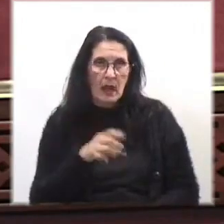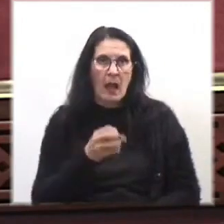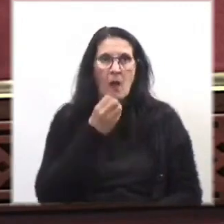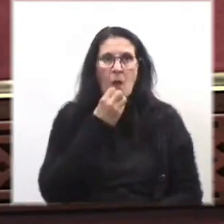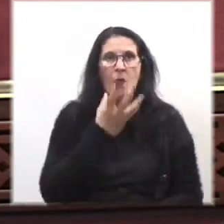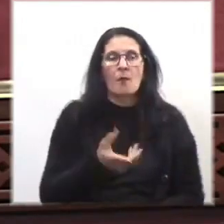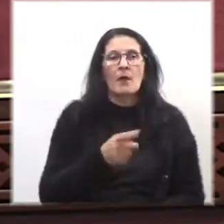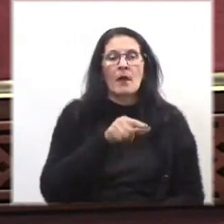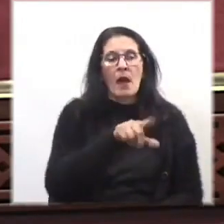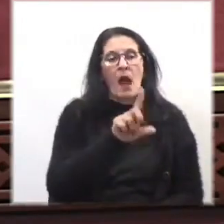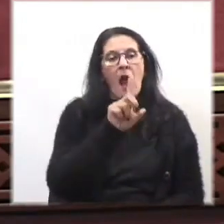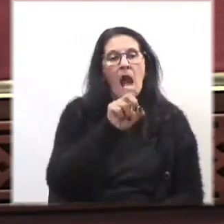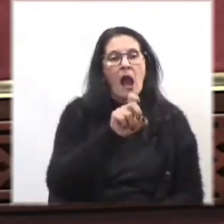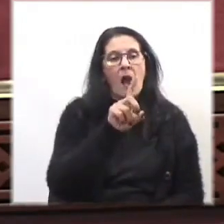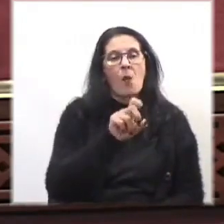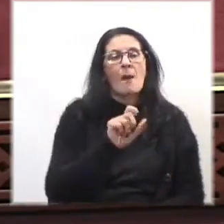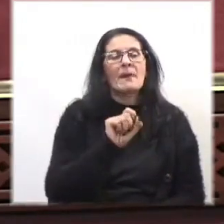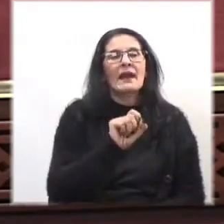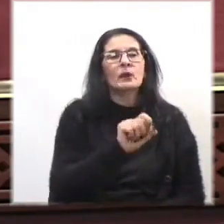Para tu parcela.